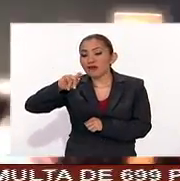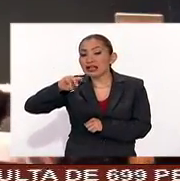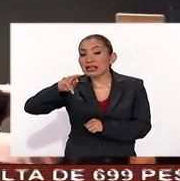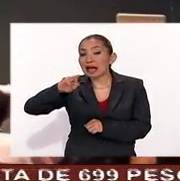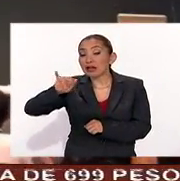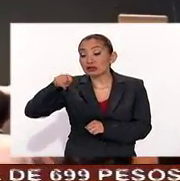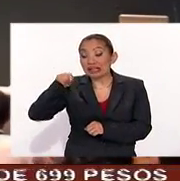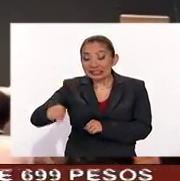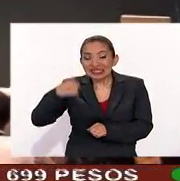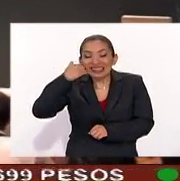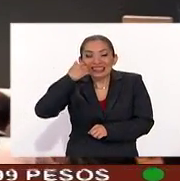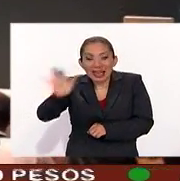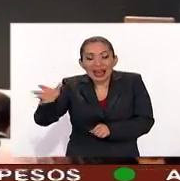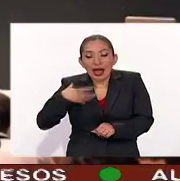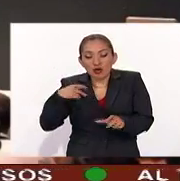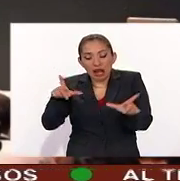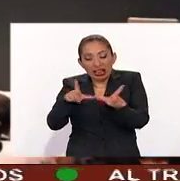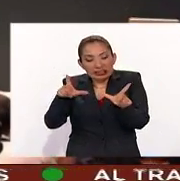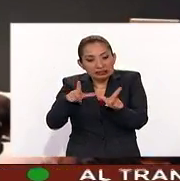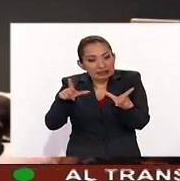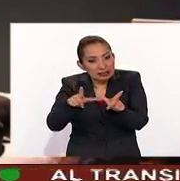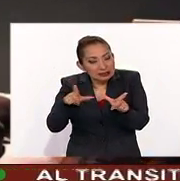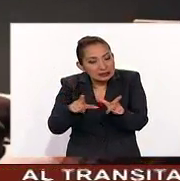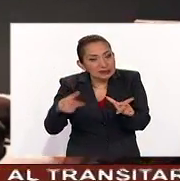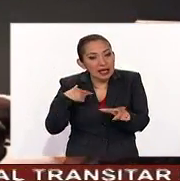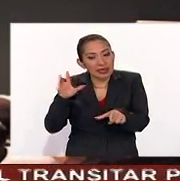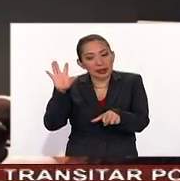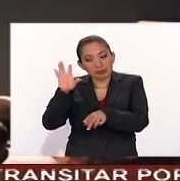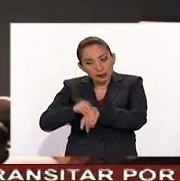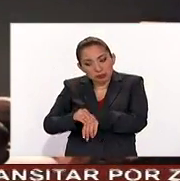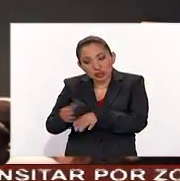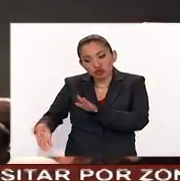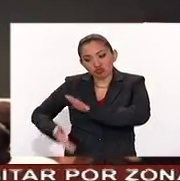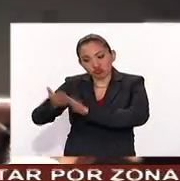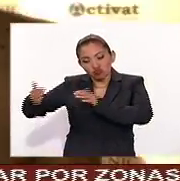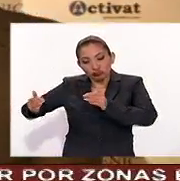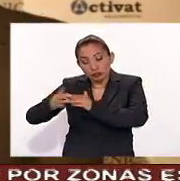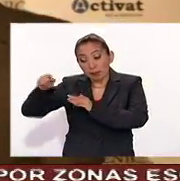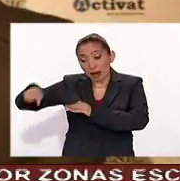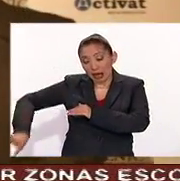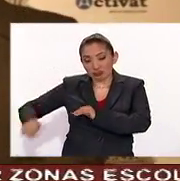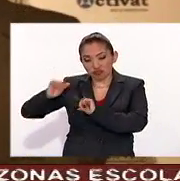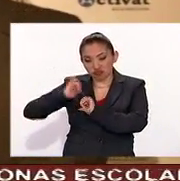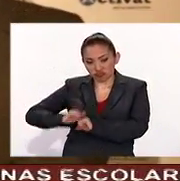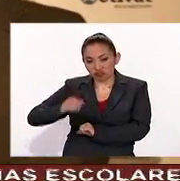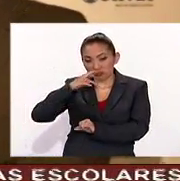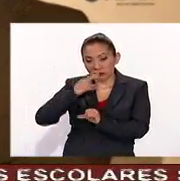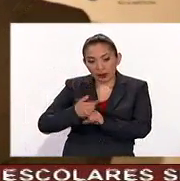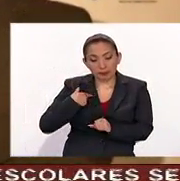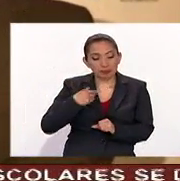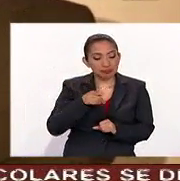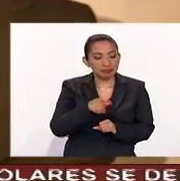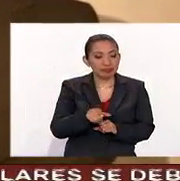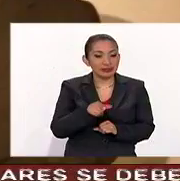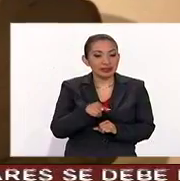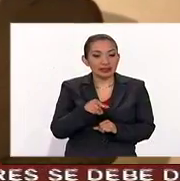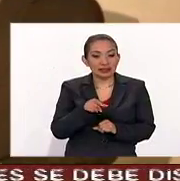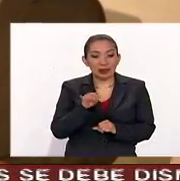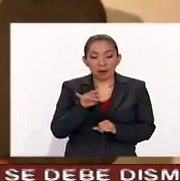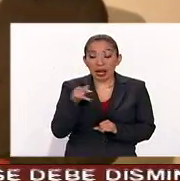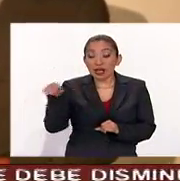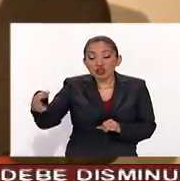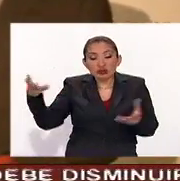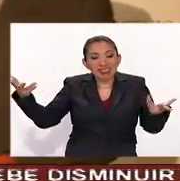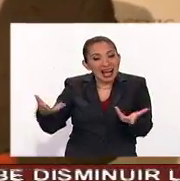buscando que haya una licencia inmobiliaria que acredite que los agentes inmobiliarios que como les digo son los que